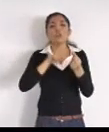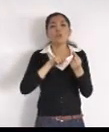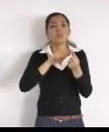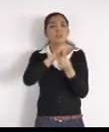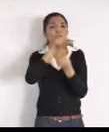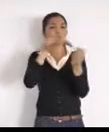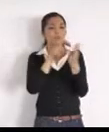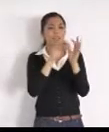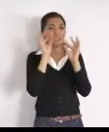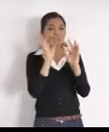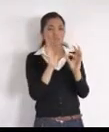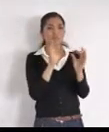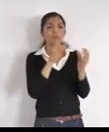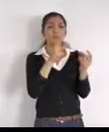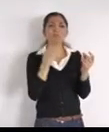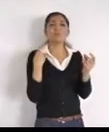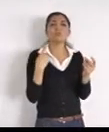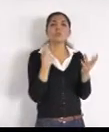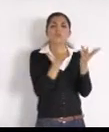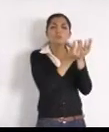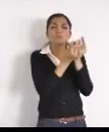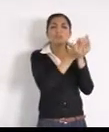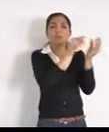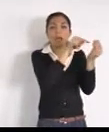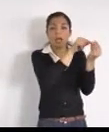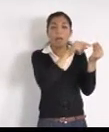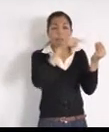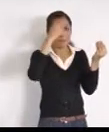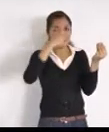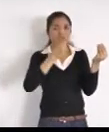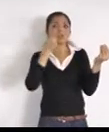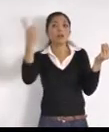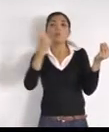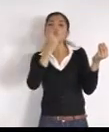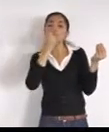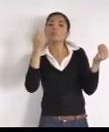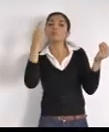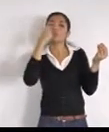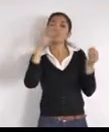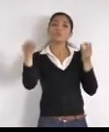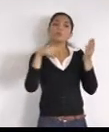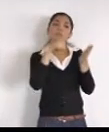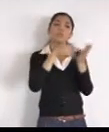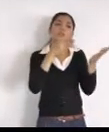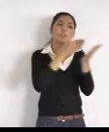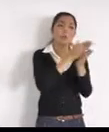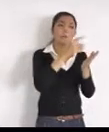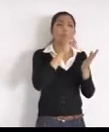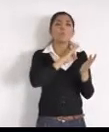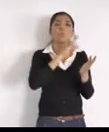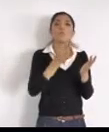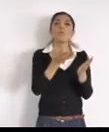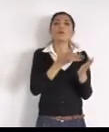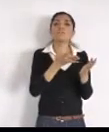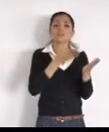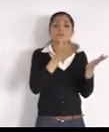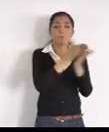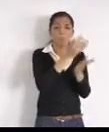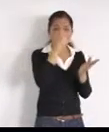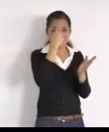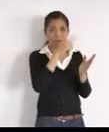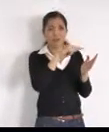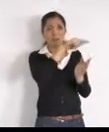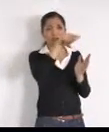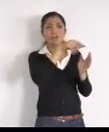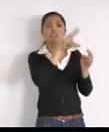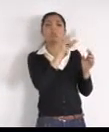dirección, de espacios públicos, qué tipo de acciones, podemos intervenir ahí, para resolver el problema, The Waiting México, por